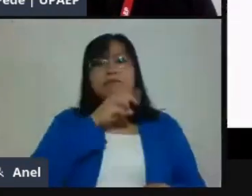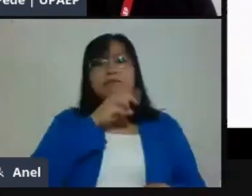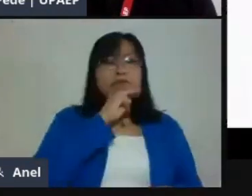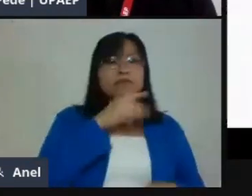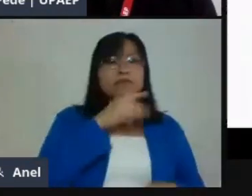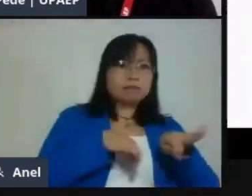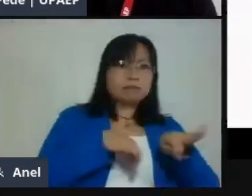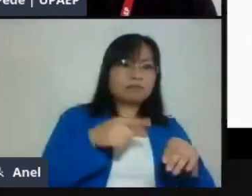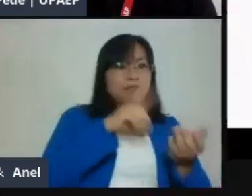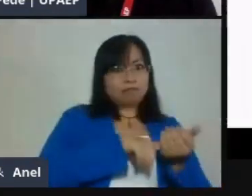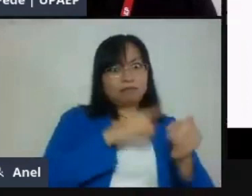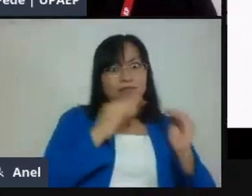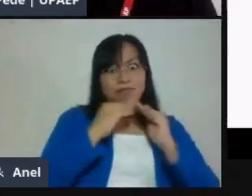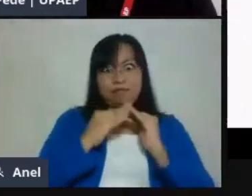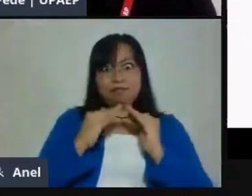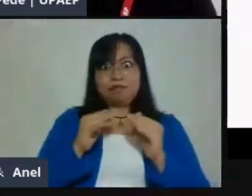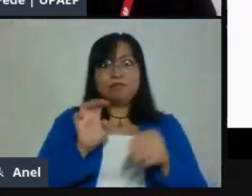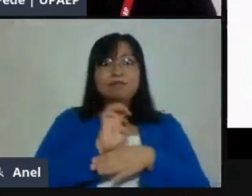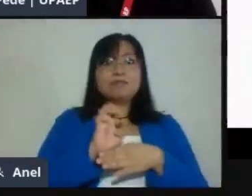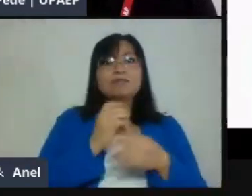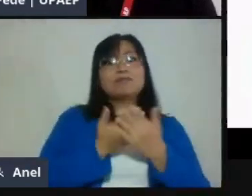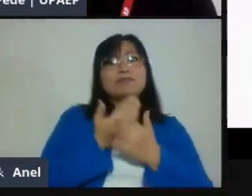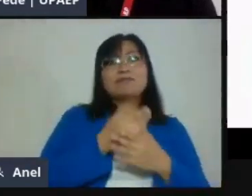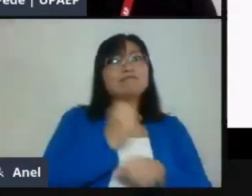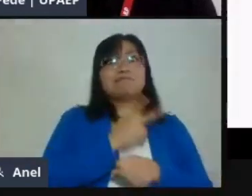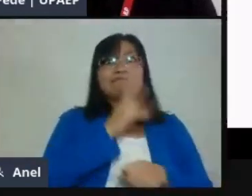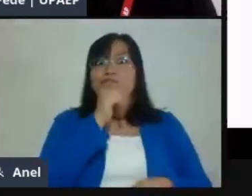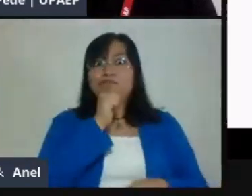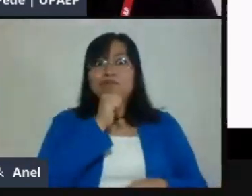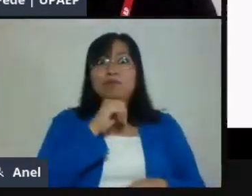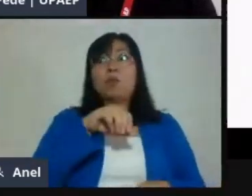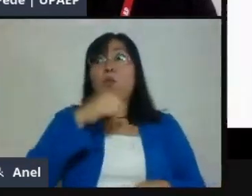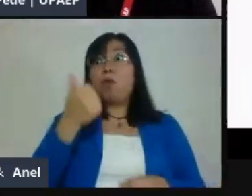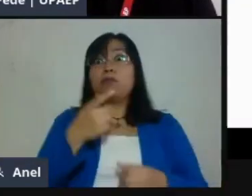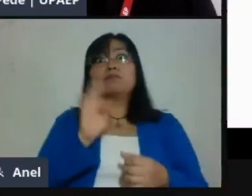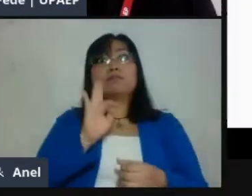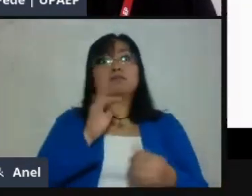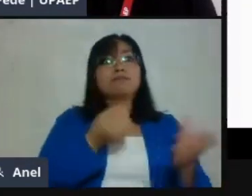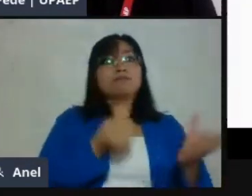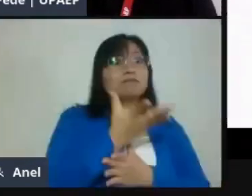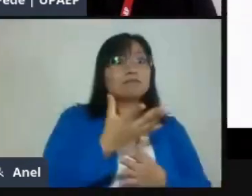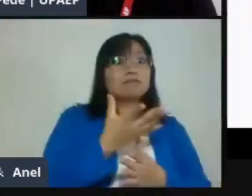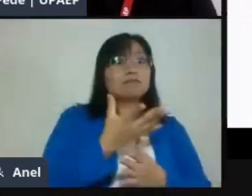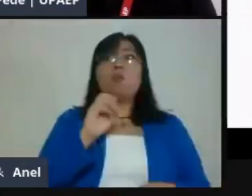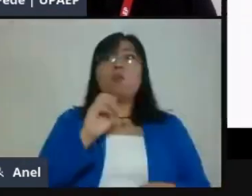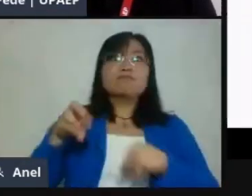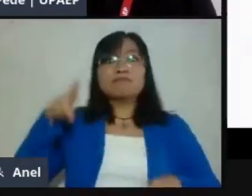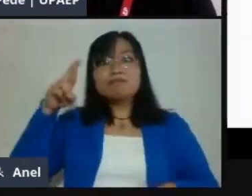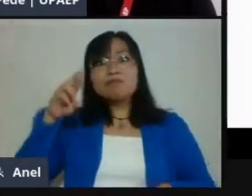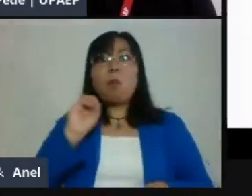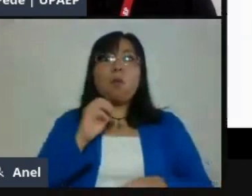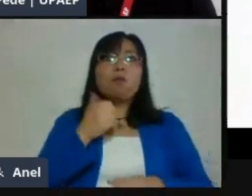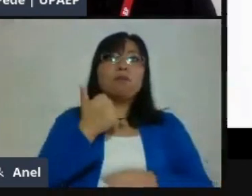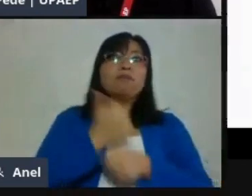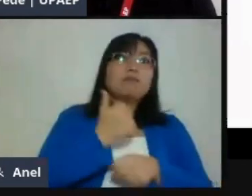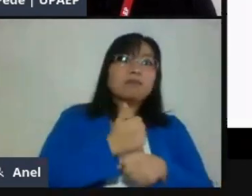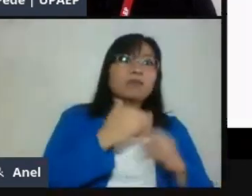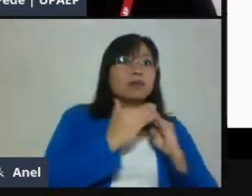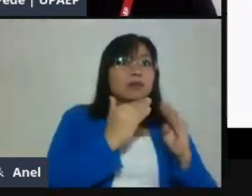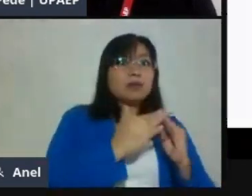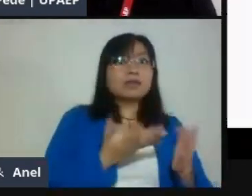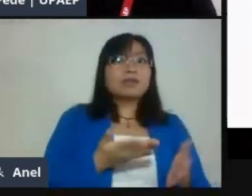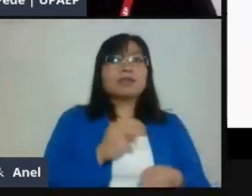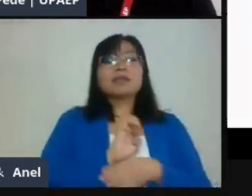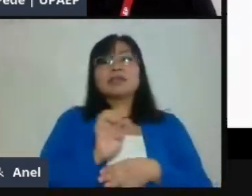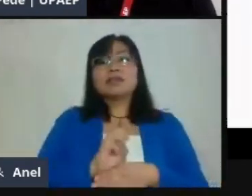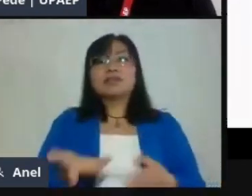seguir saliendo a trabajar y los están dejando con la abuelita o con los hermanos mayores, pues entonces esta forma de trabajo es la ideal,